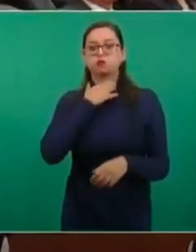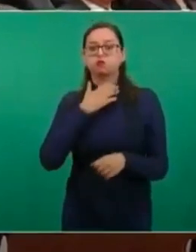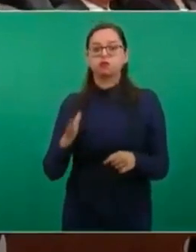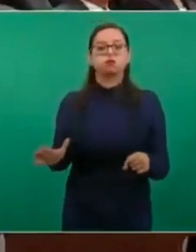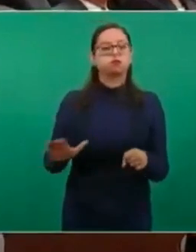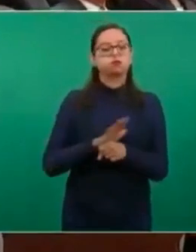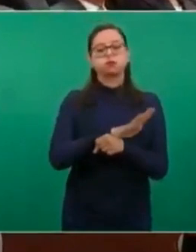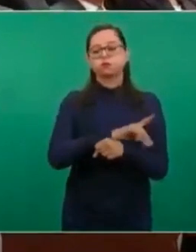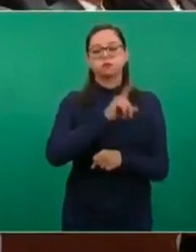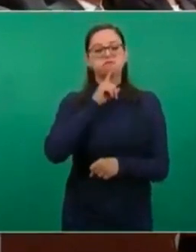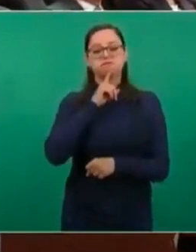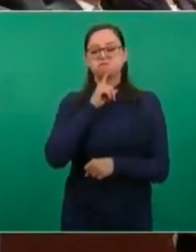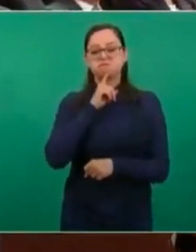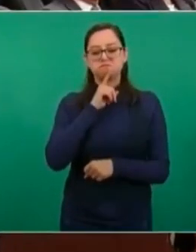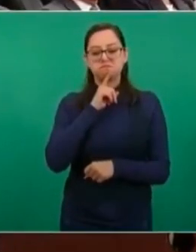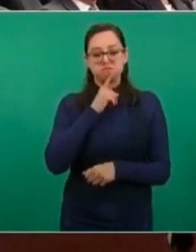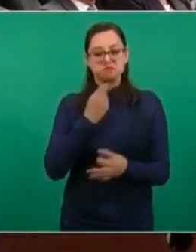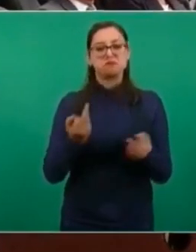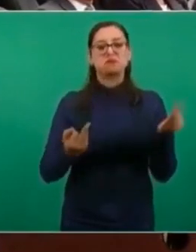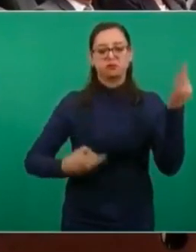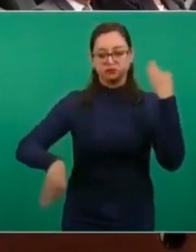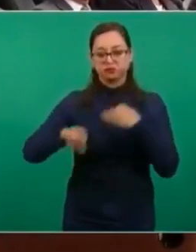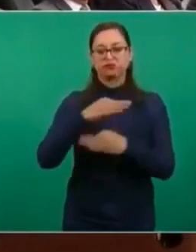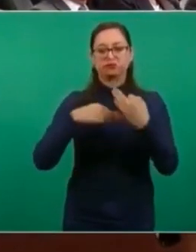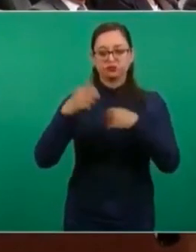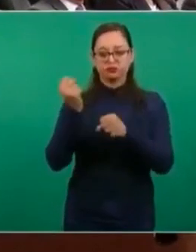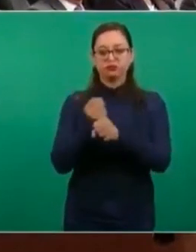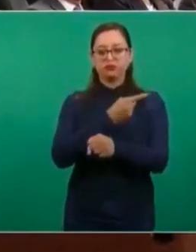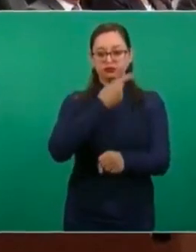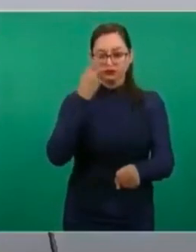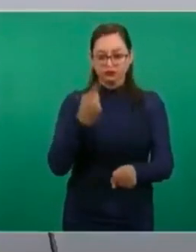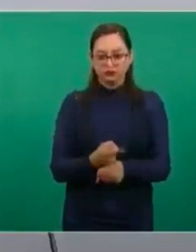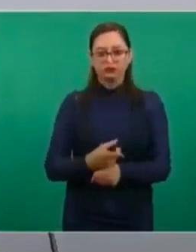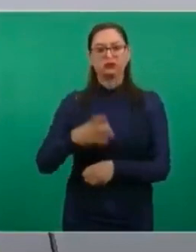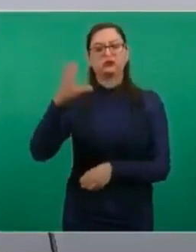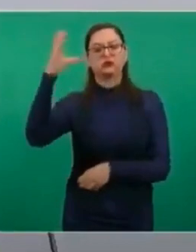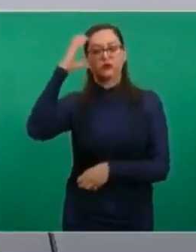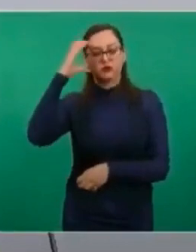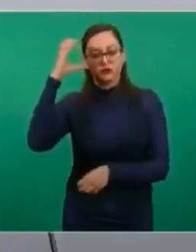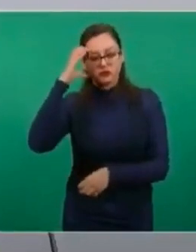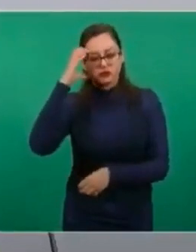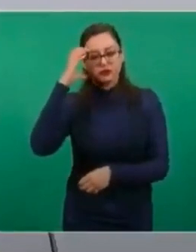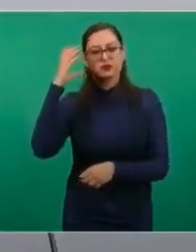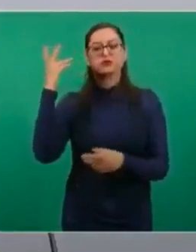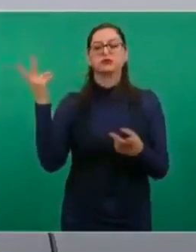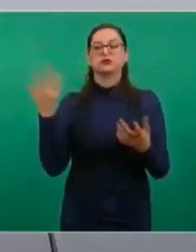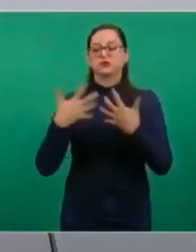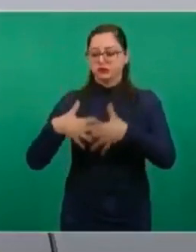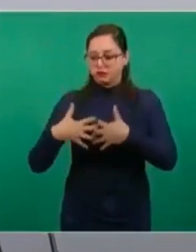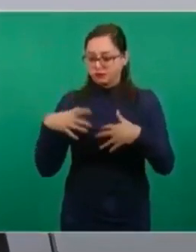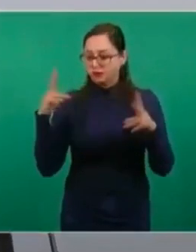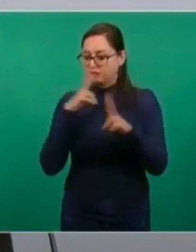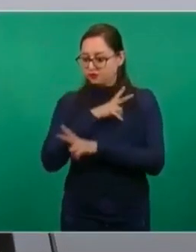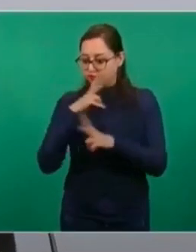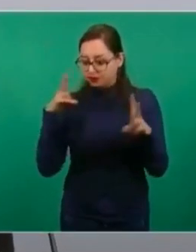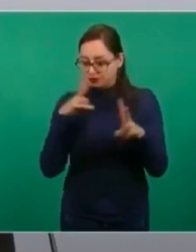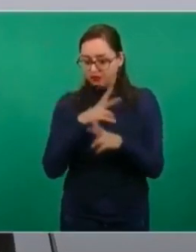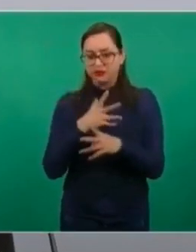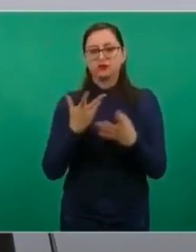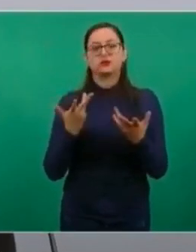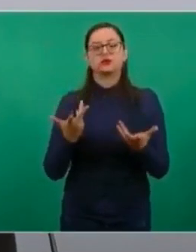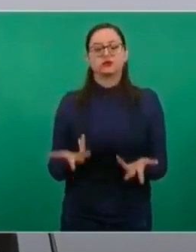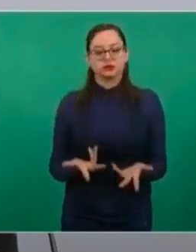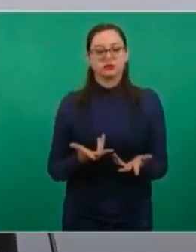y todos tuvieron la oportunidad de contar con una cama, con un ventilador, con un